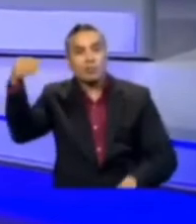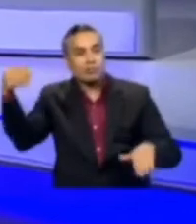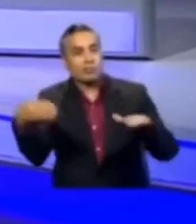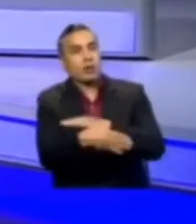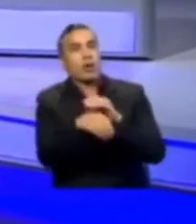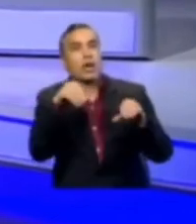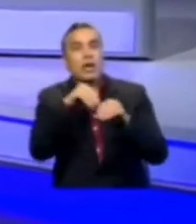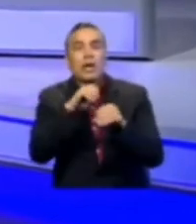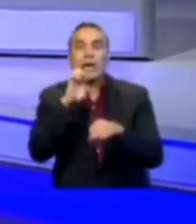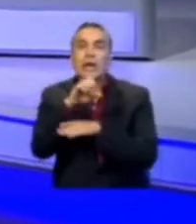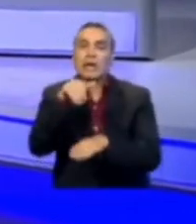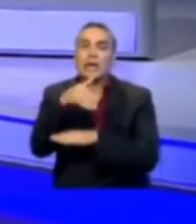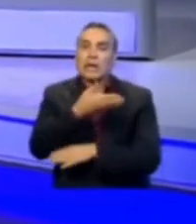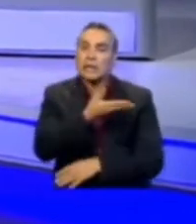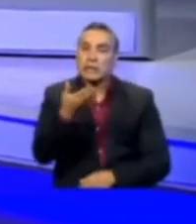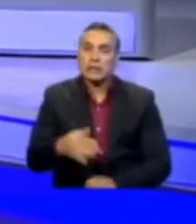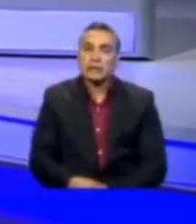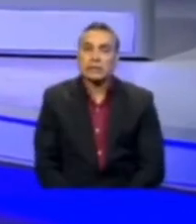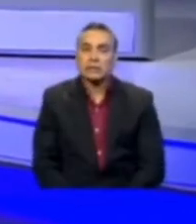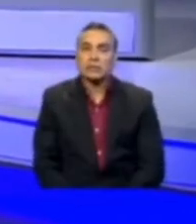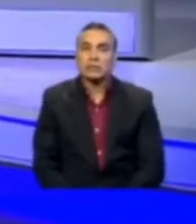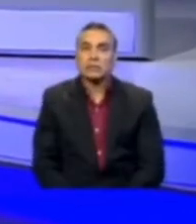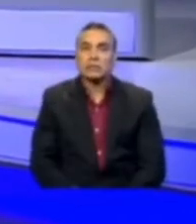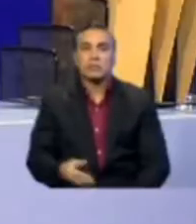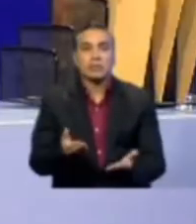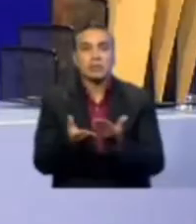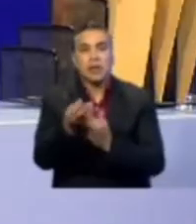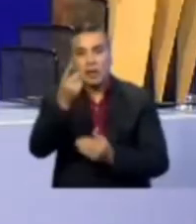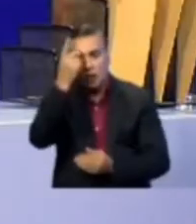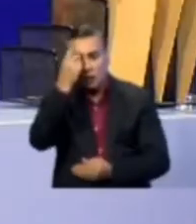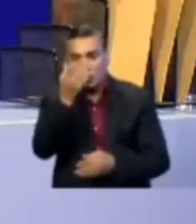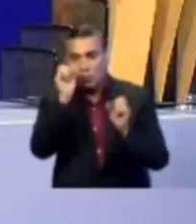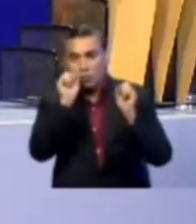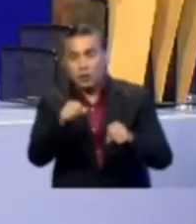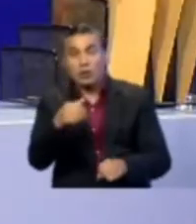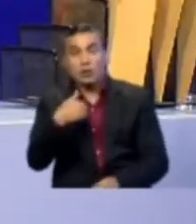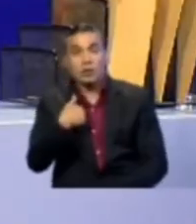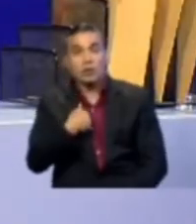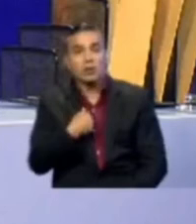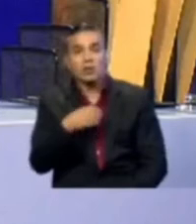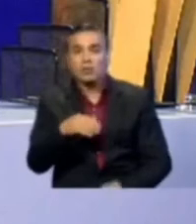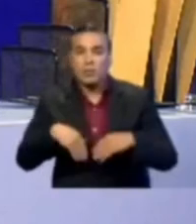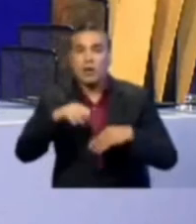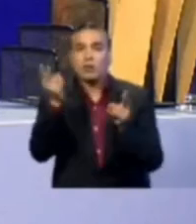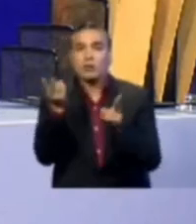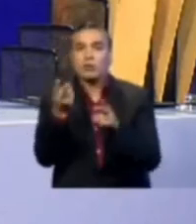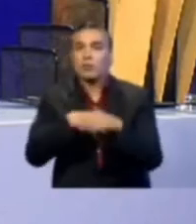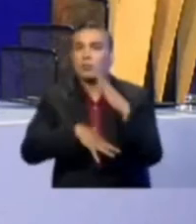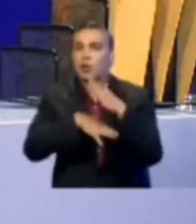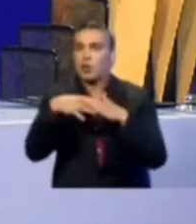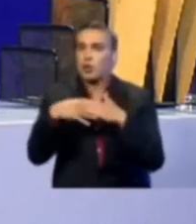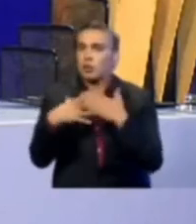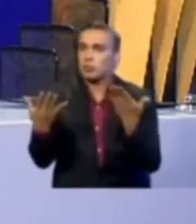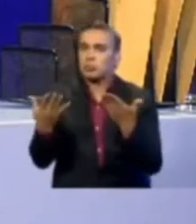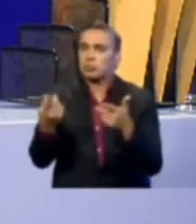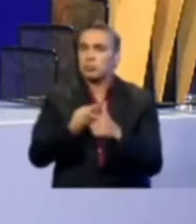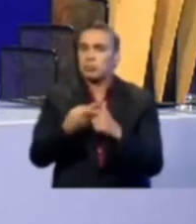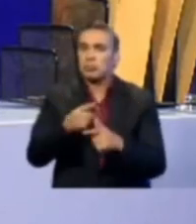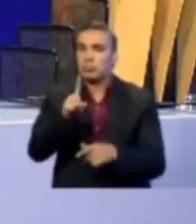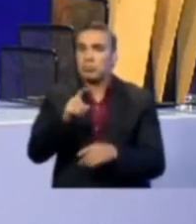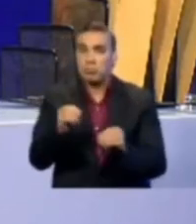numeroso en el país? La presión del servicio de deuda es posible que exija una mayor producción petrolera. En tal contexto,